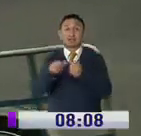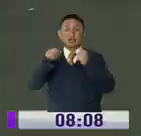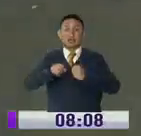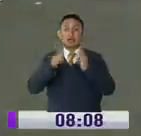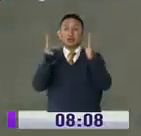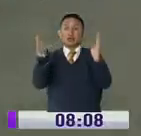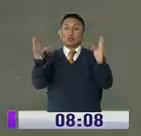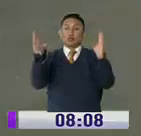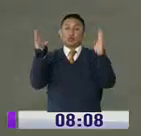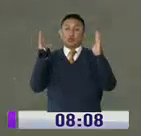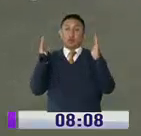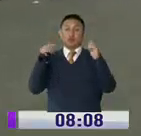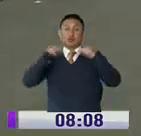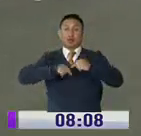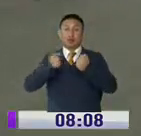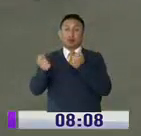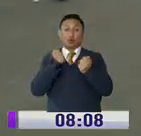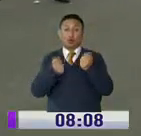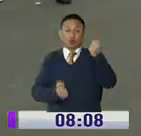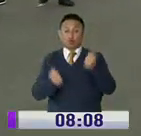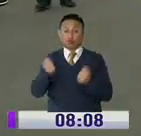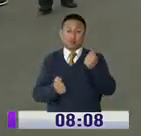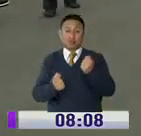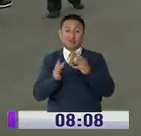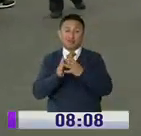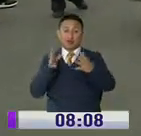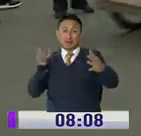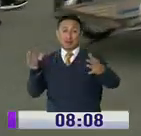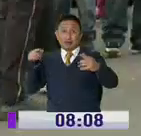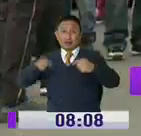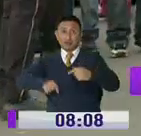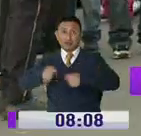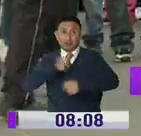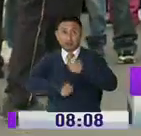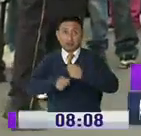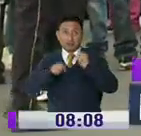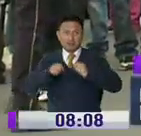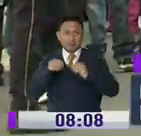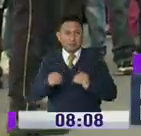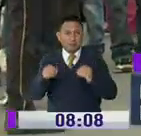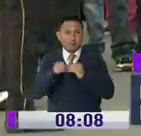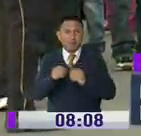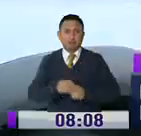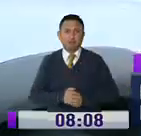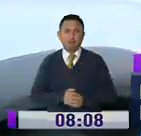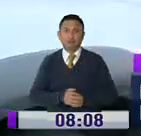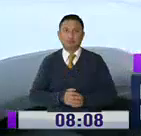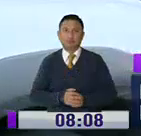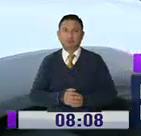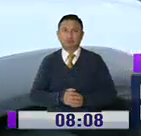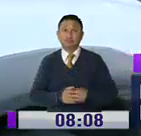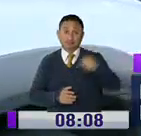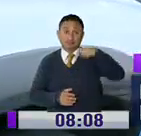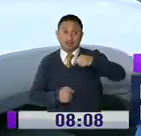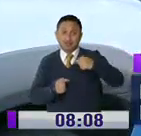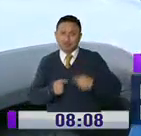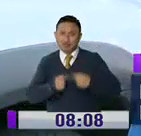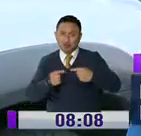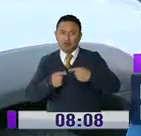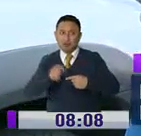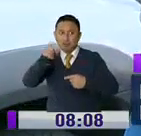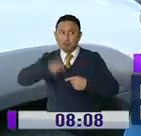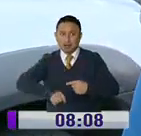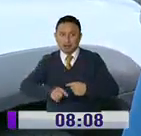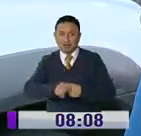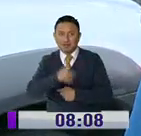valladas. Y los controles para los vehículos de carga y los comerciantes minoristas se intensificarán. Es común ver todos los días cómo la